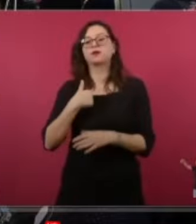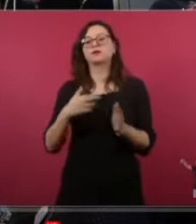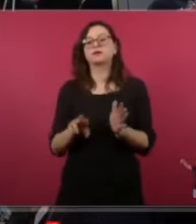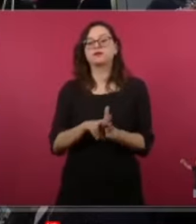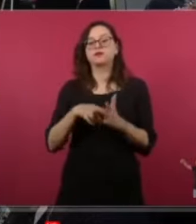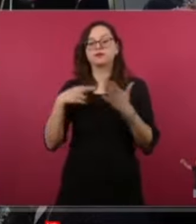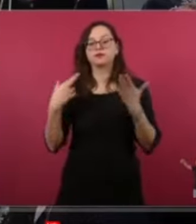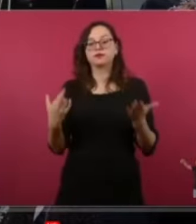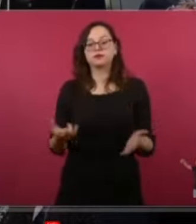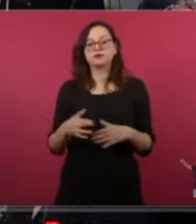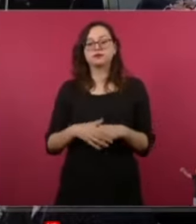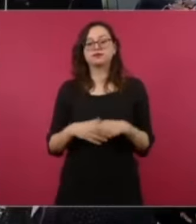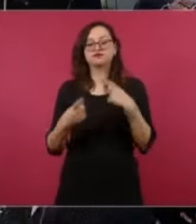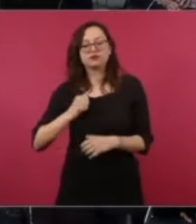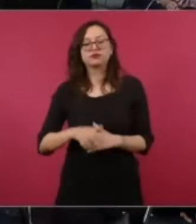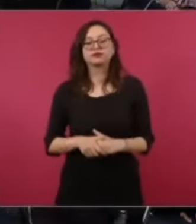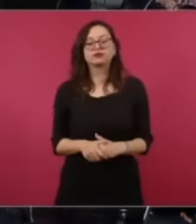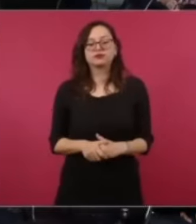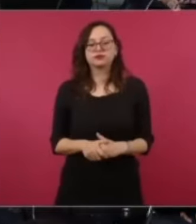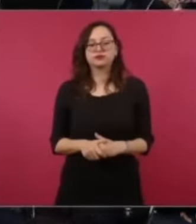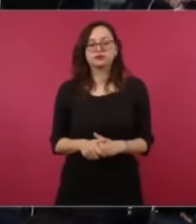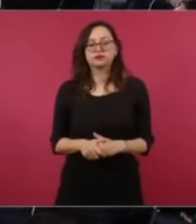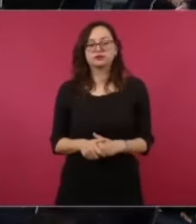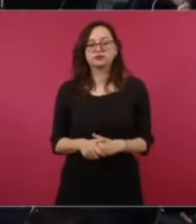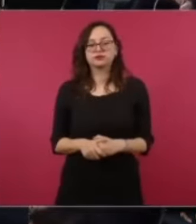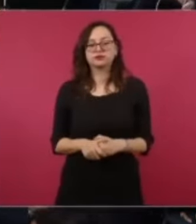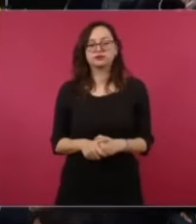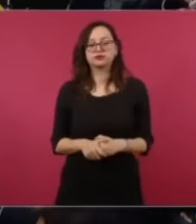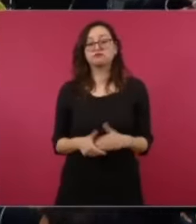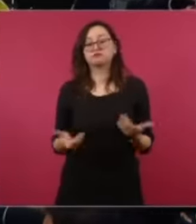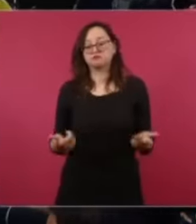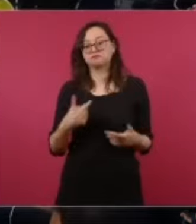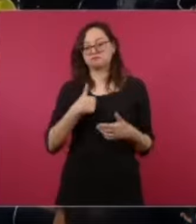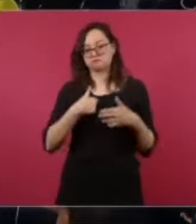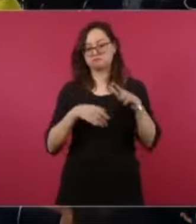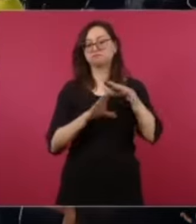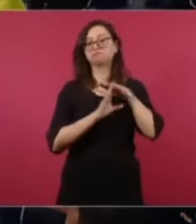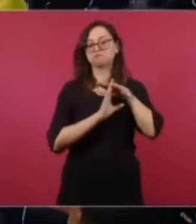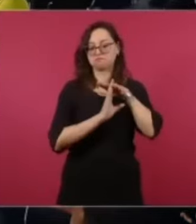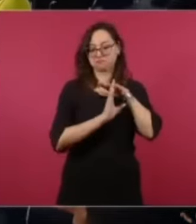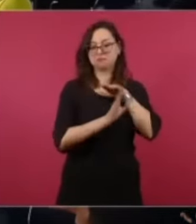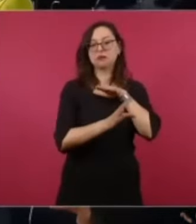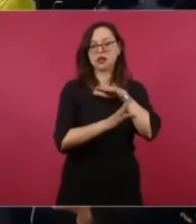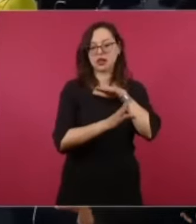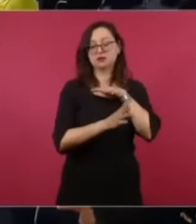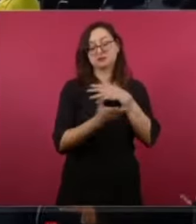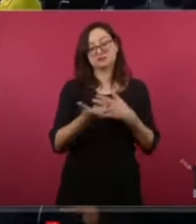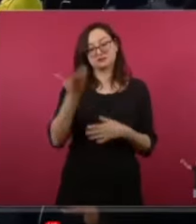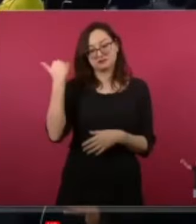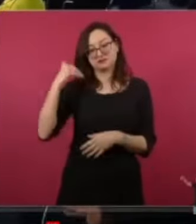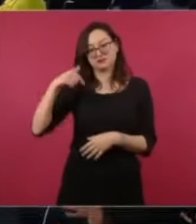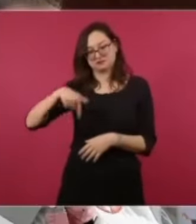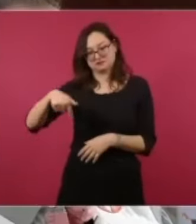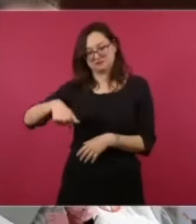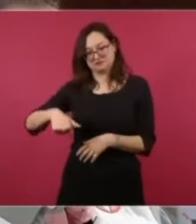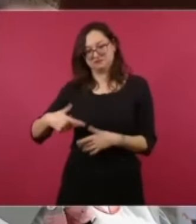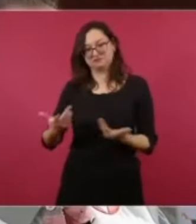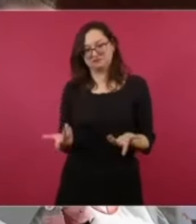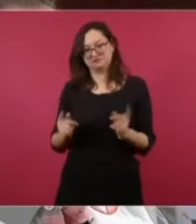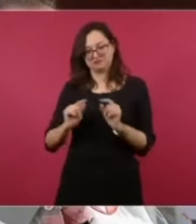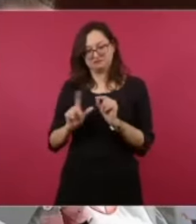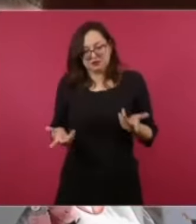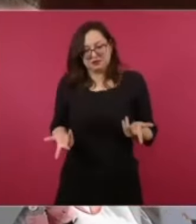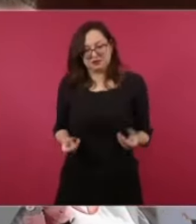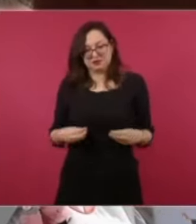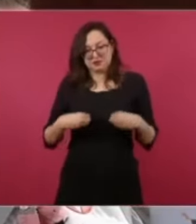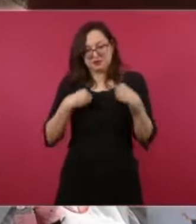pa. Debate de Canadá. Pues yo soy una de las migrantes que se fueron de este país. Soy de las muchas que se